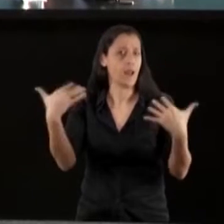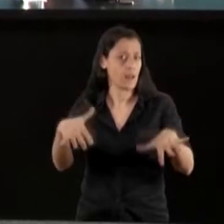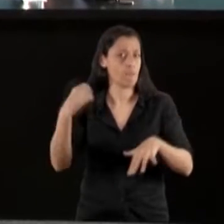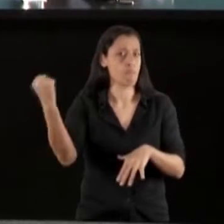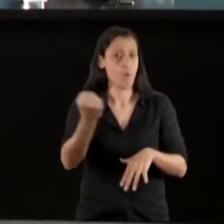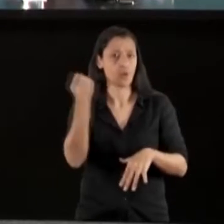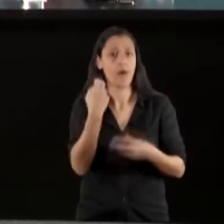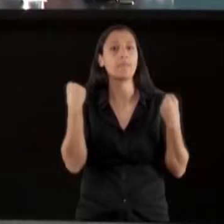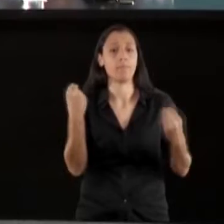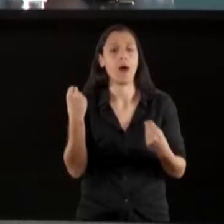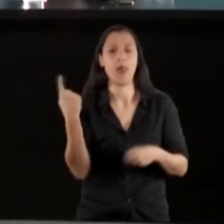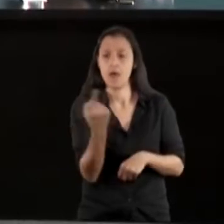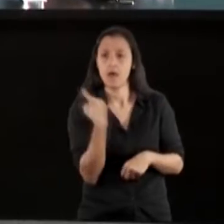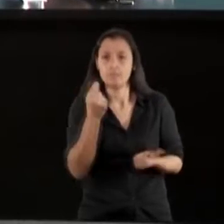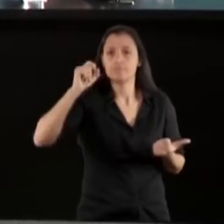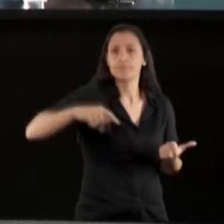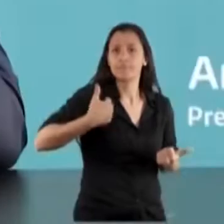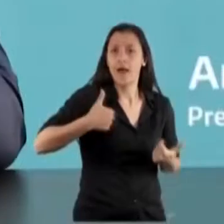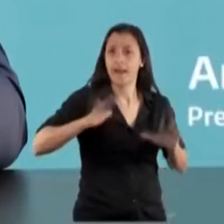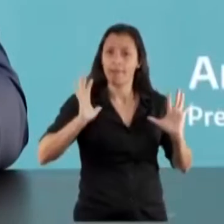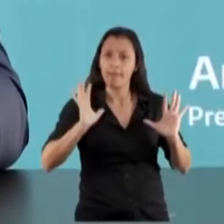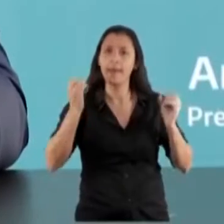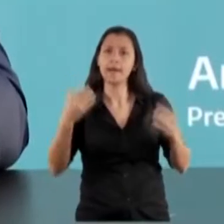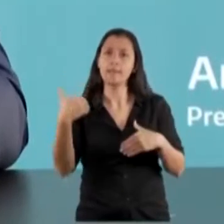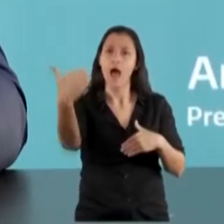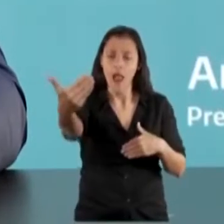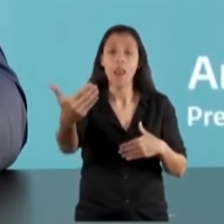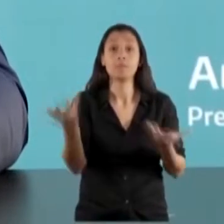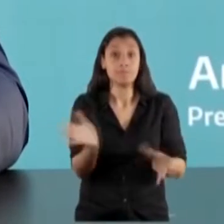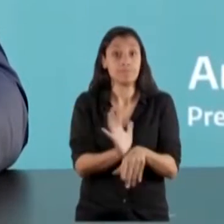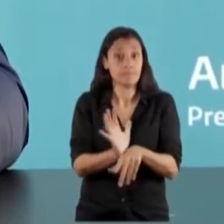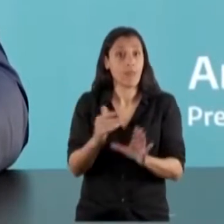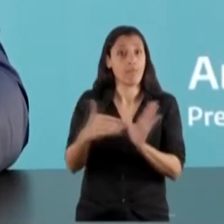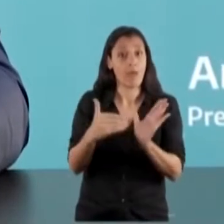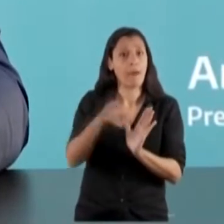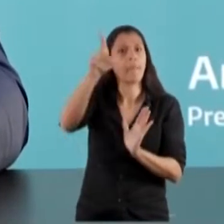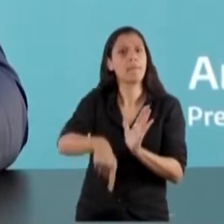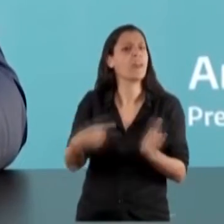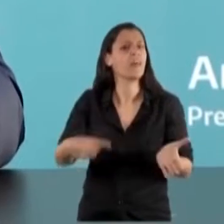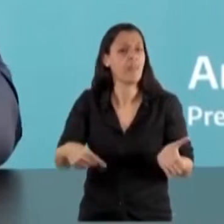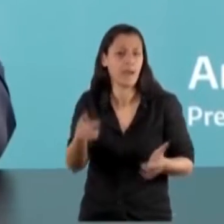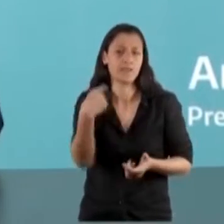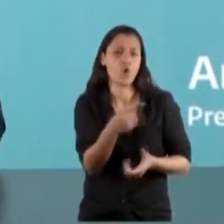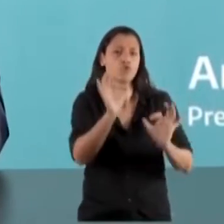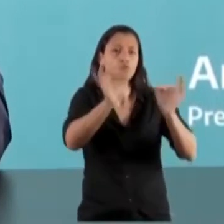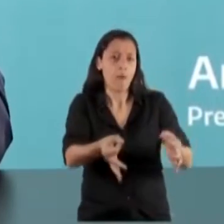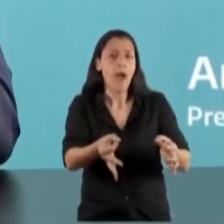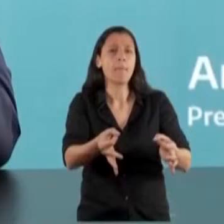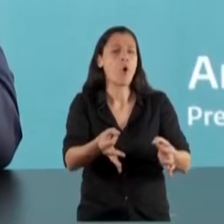importante para nuestro país, a partir de las potencialidades que todos conocemos.